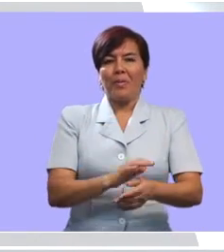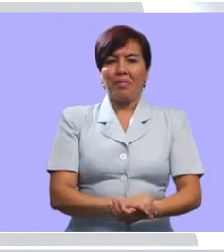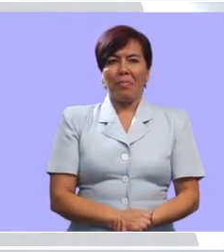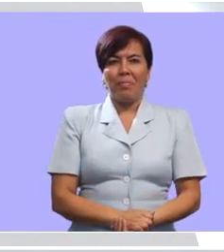¡Gracias! ¡Gracias! Gracias. Gracias.